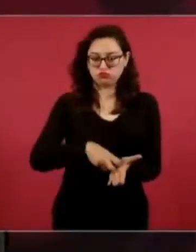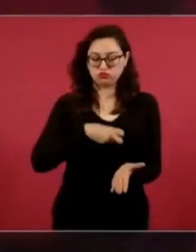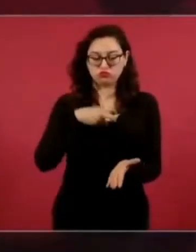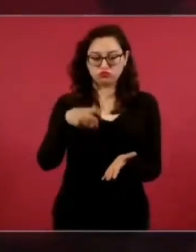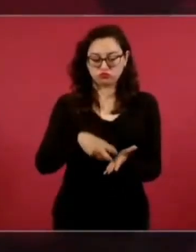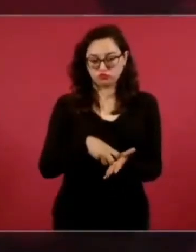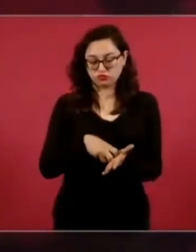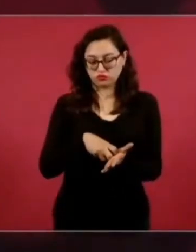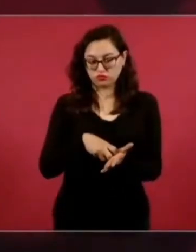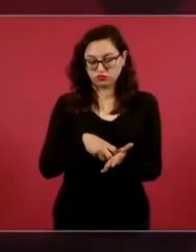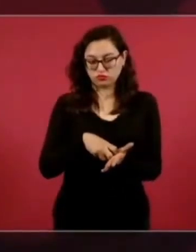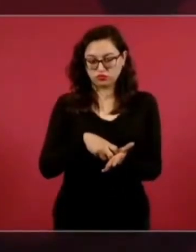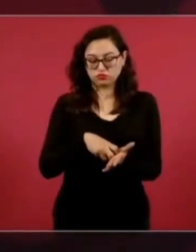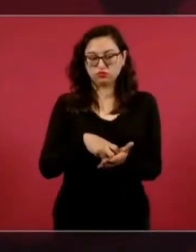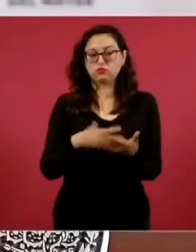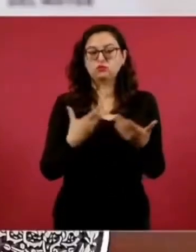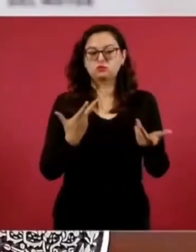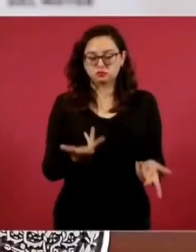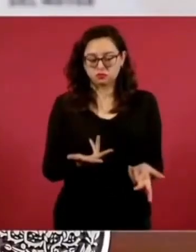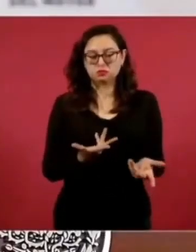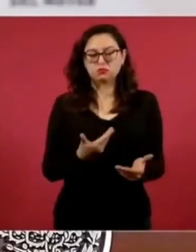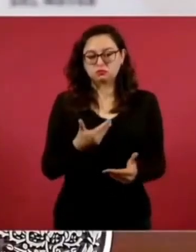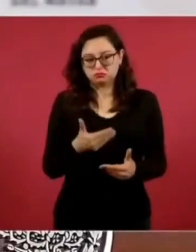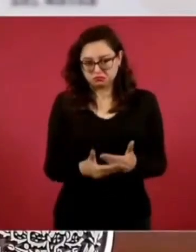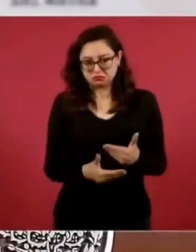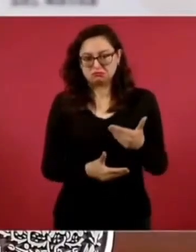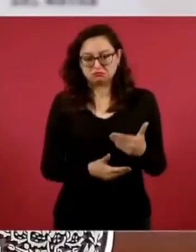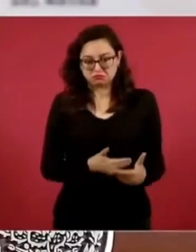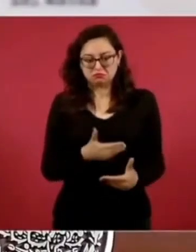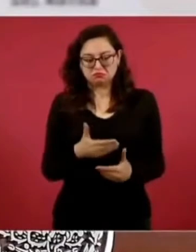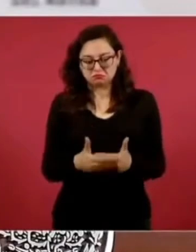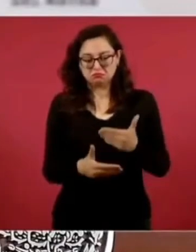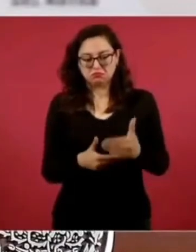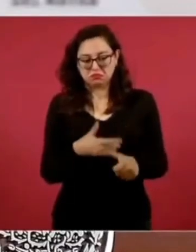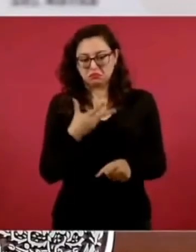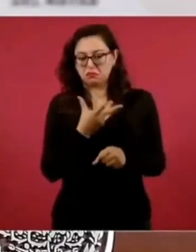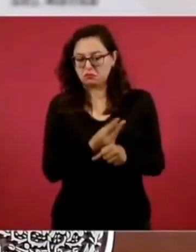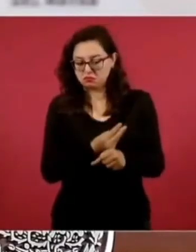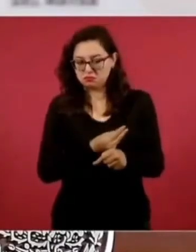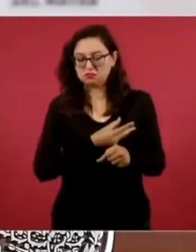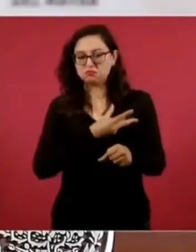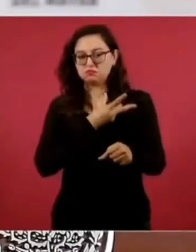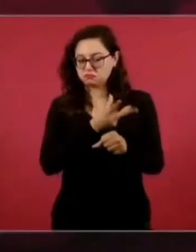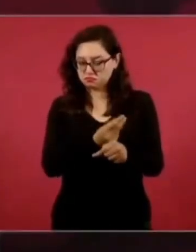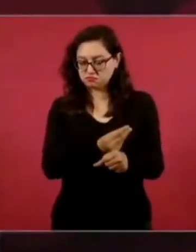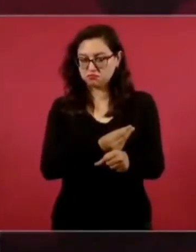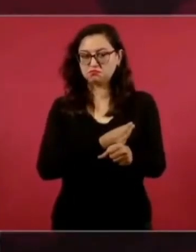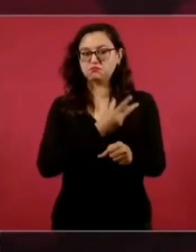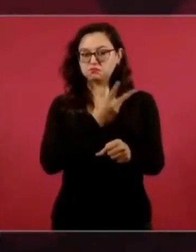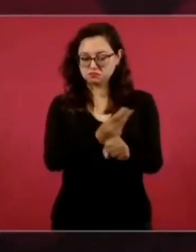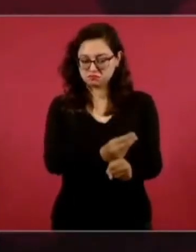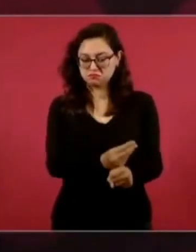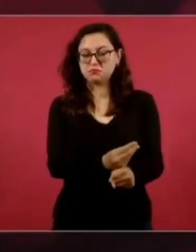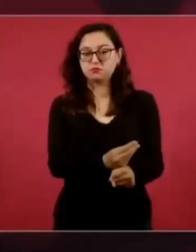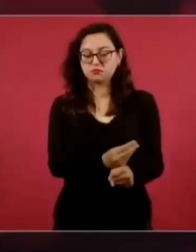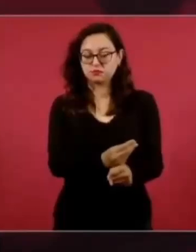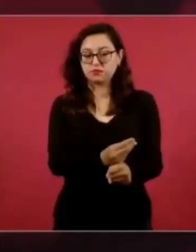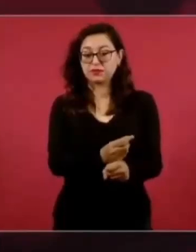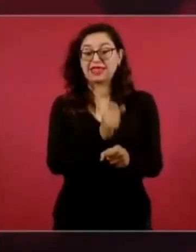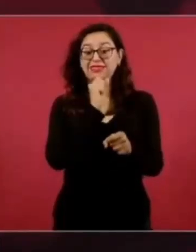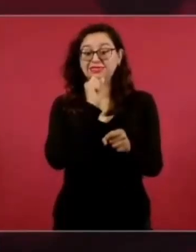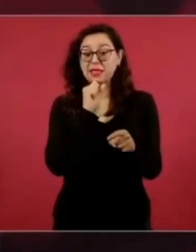Entonces, ya se está corrigiendo, porque también había